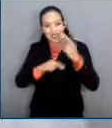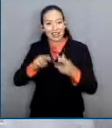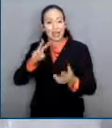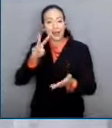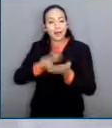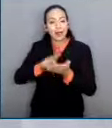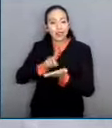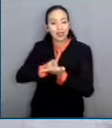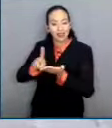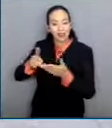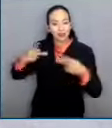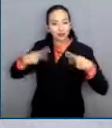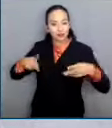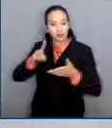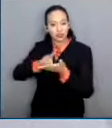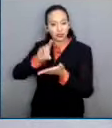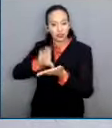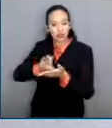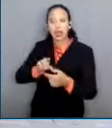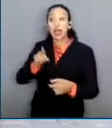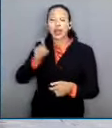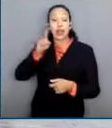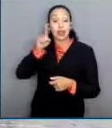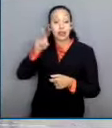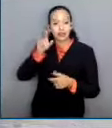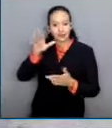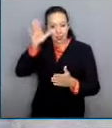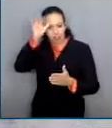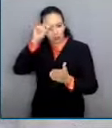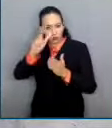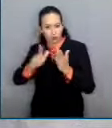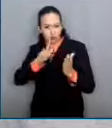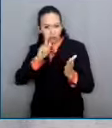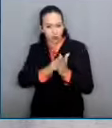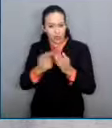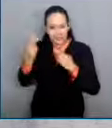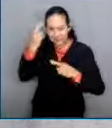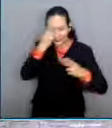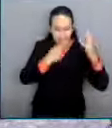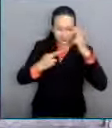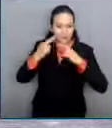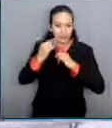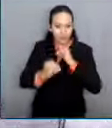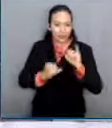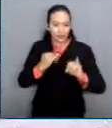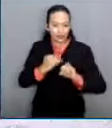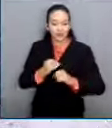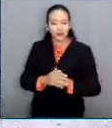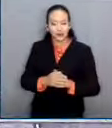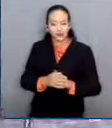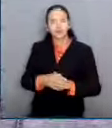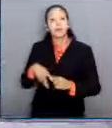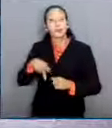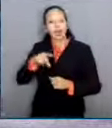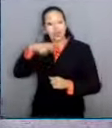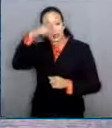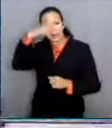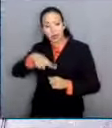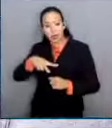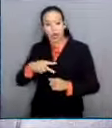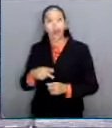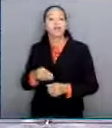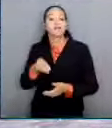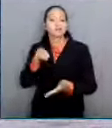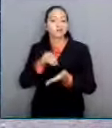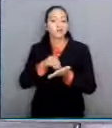Nación se ha pronunciado respecto a su inconstitucionalidad. No obstante, en México persisten sistemas y normas que